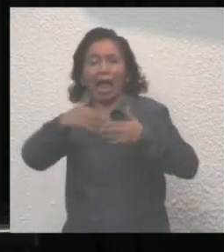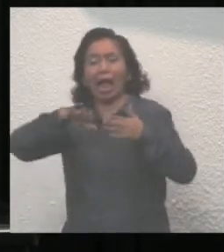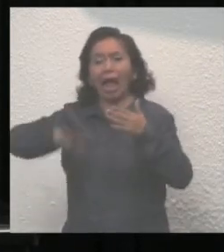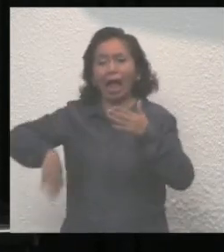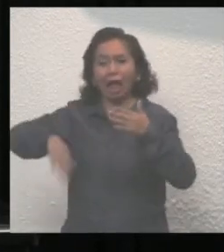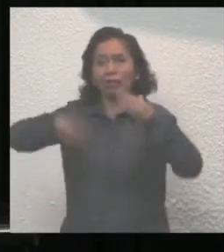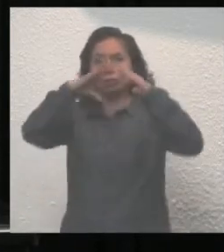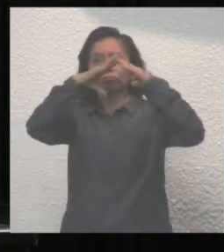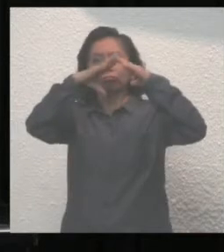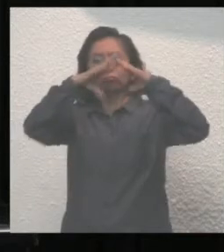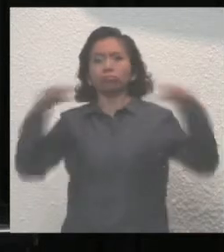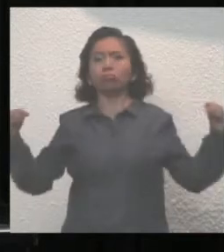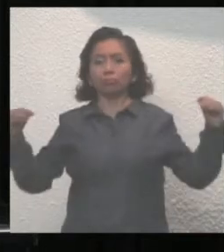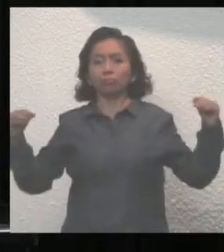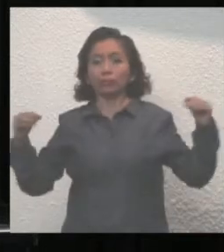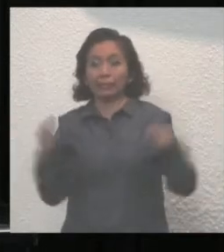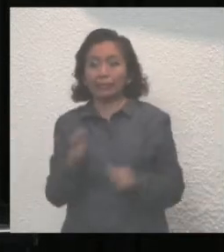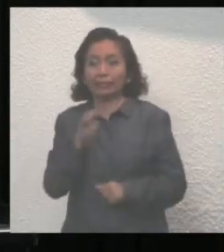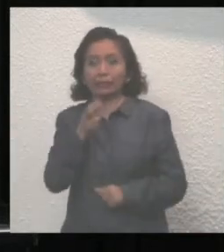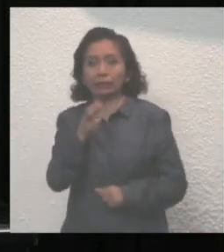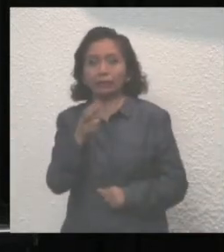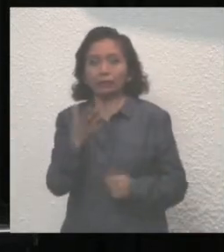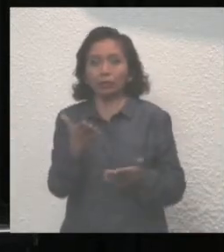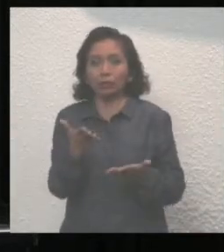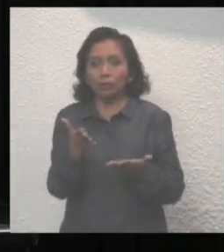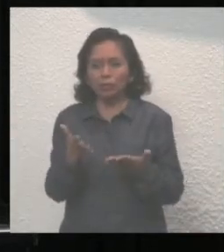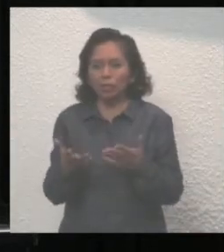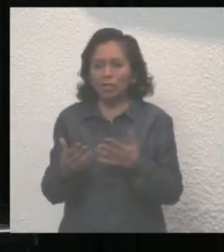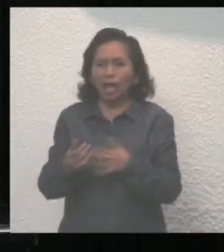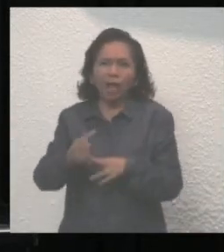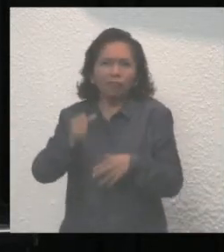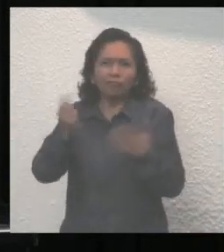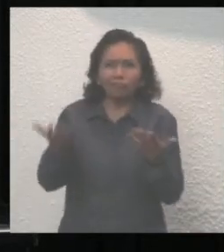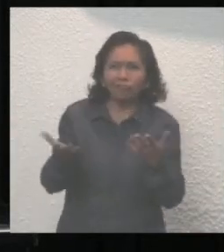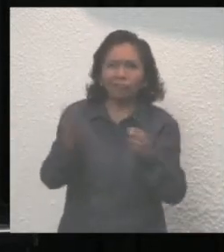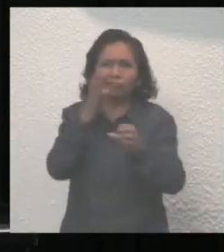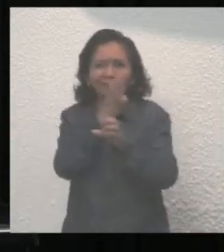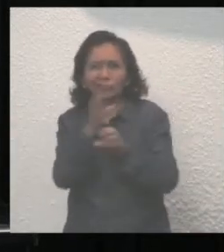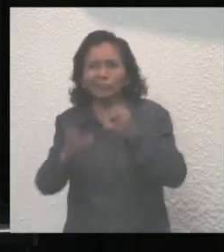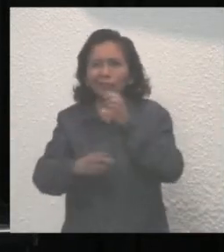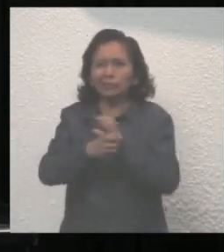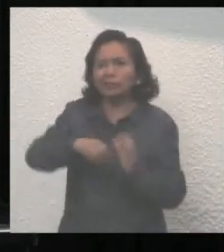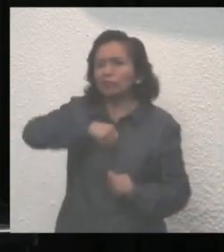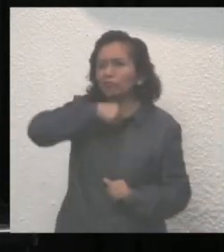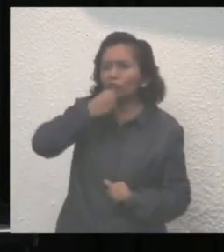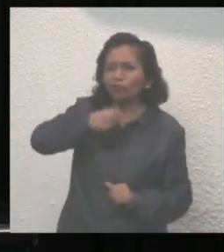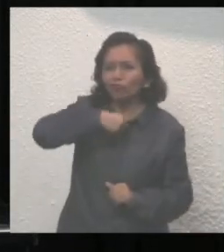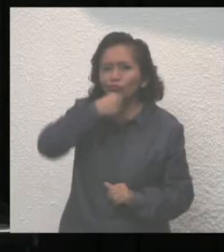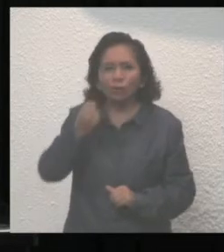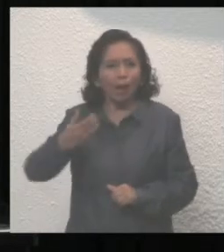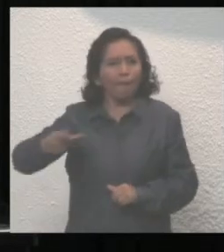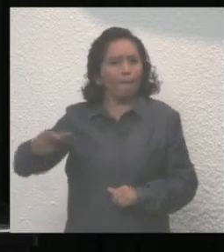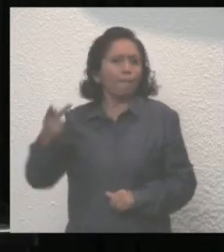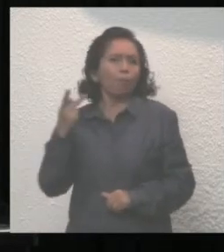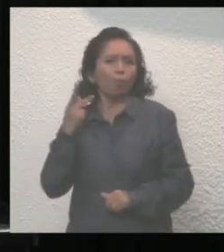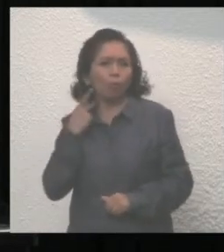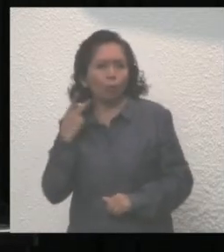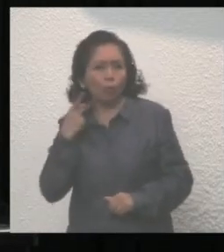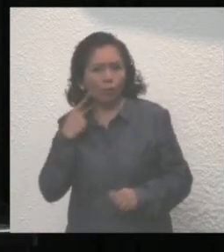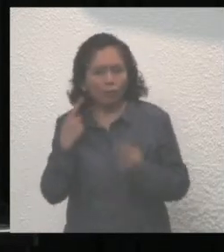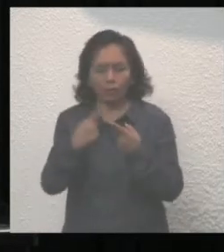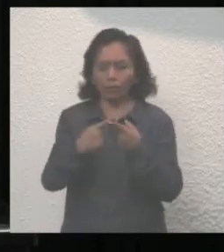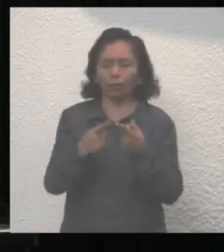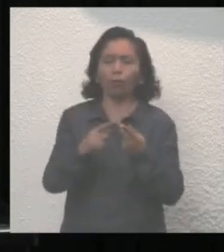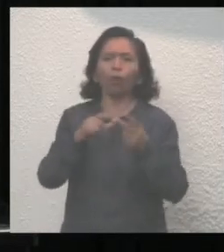y desarraigando añejas herencias tanto en lo político, en lo